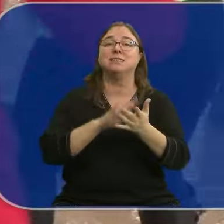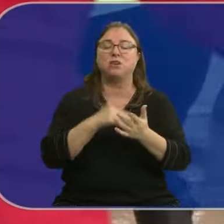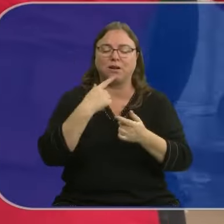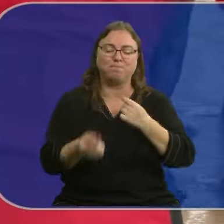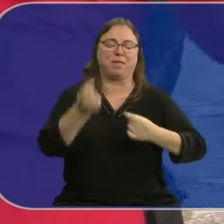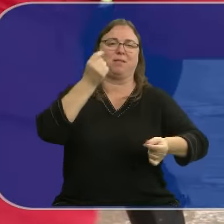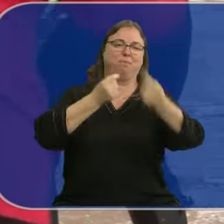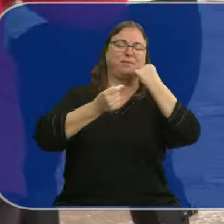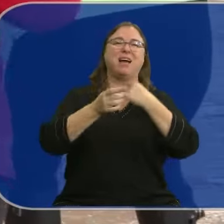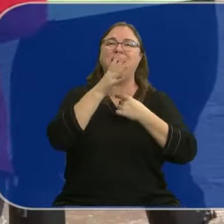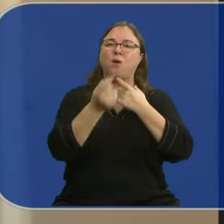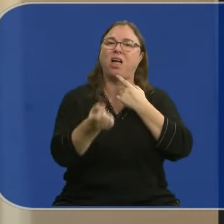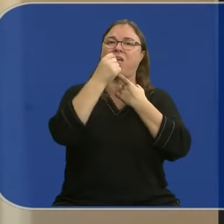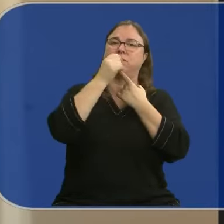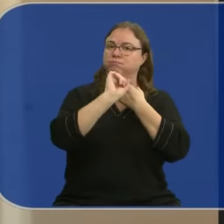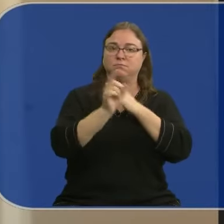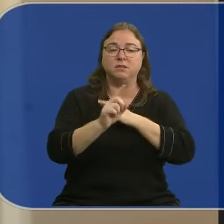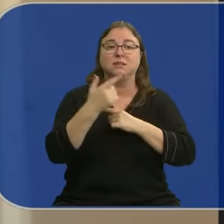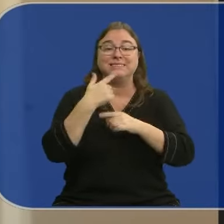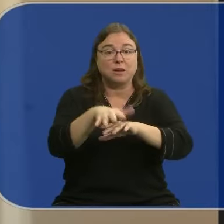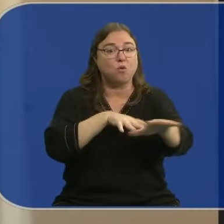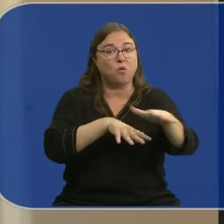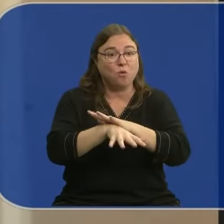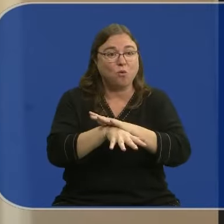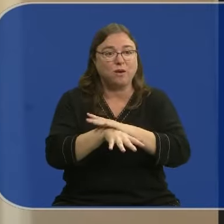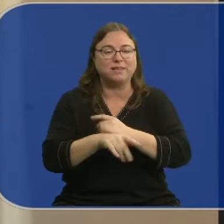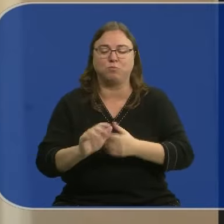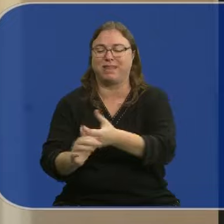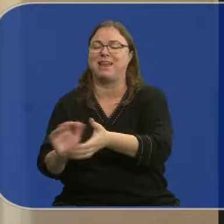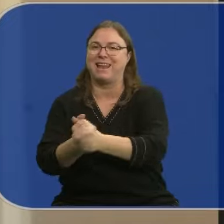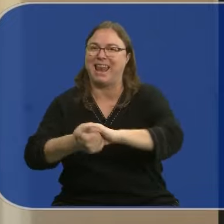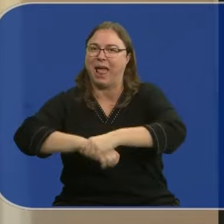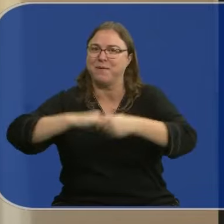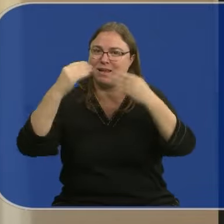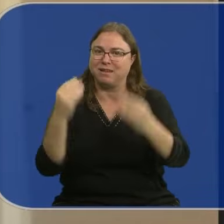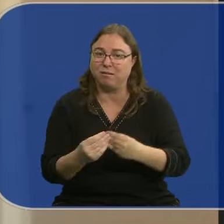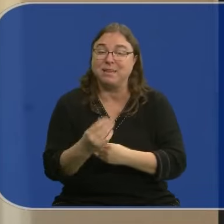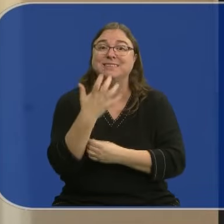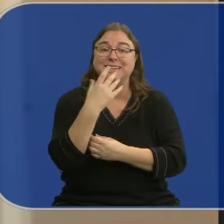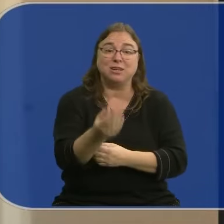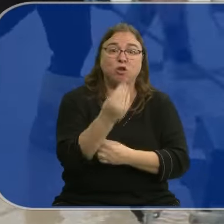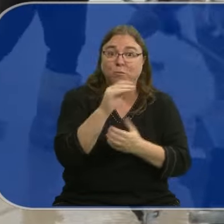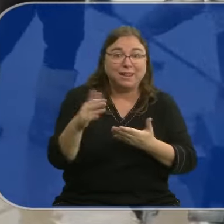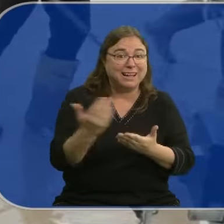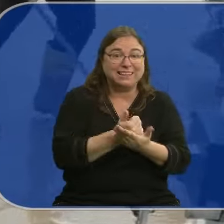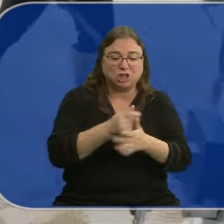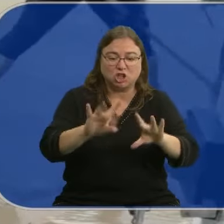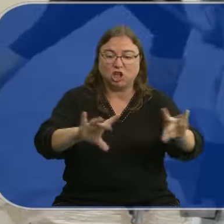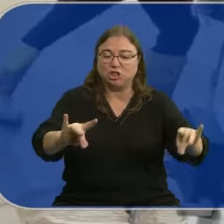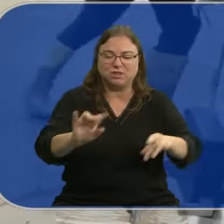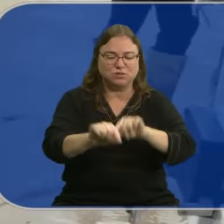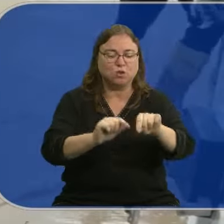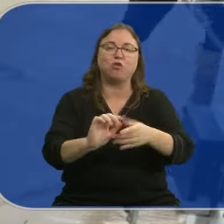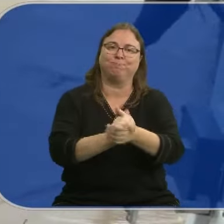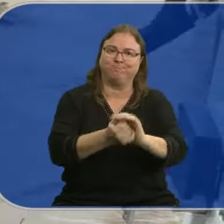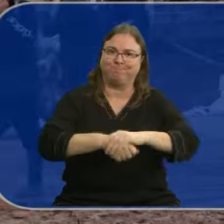salte el lodo, no salten aguas a la boca. La gente trabaja con guantes, que se pueda lavar las manos bien, que los alimentos cuando los toquen, como hacemos todos, no sean con unas manos